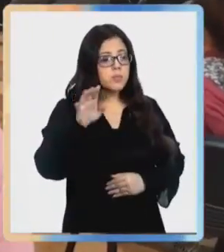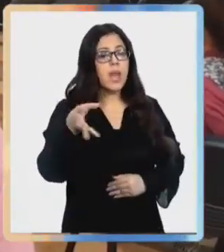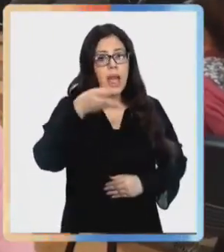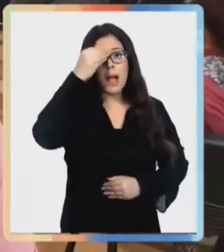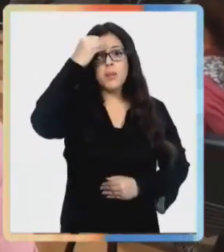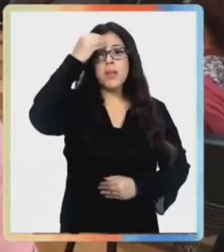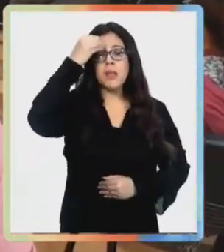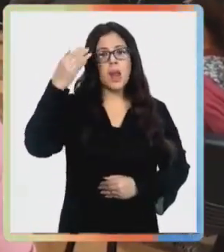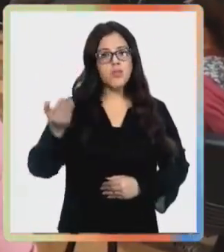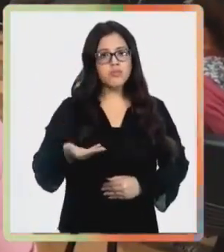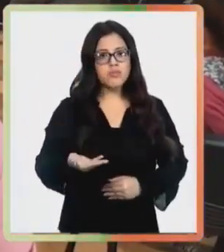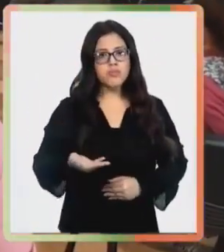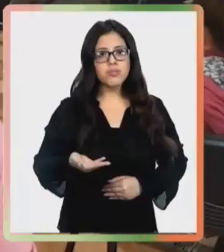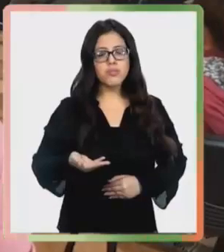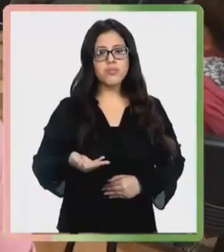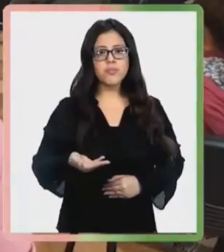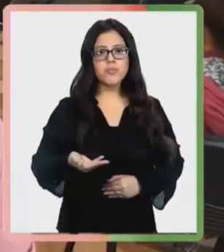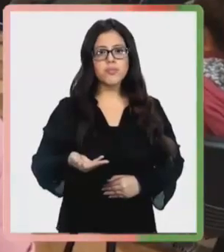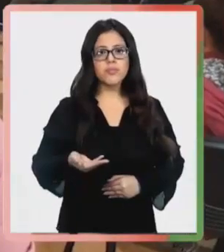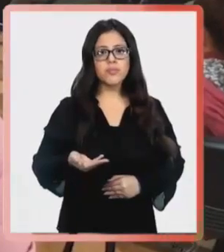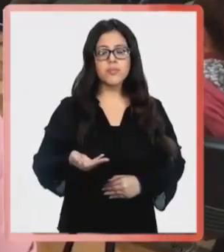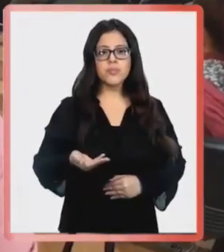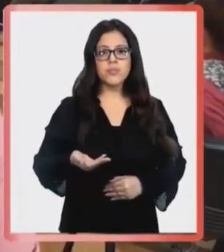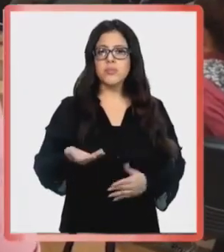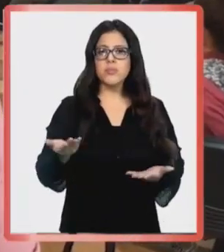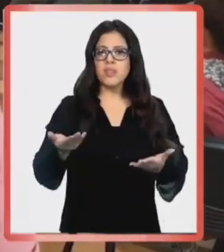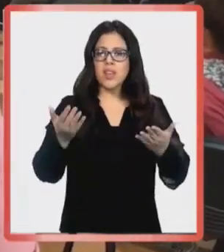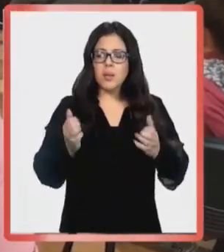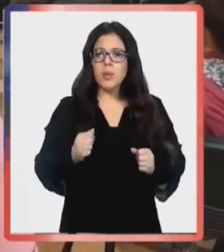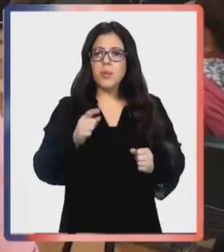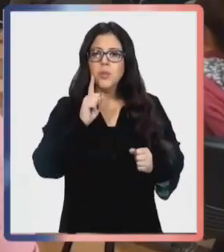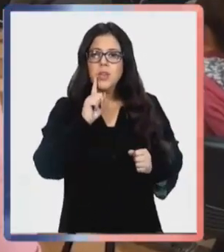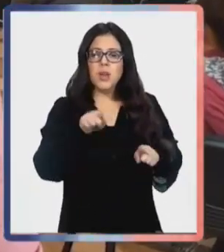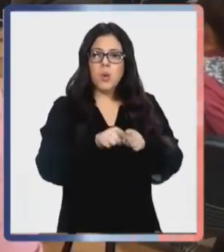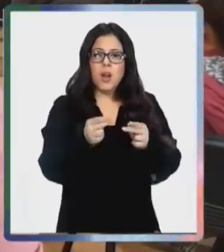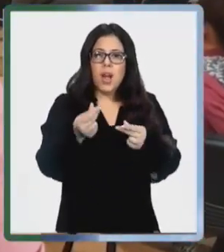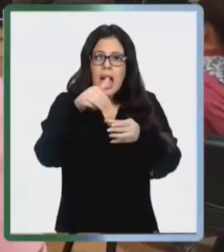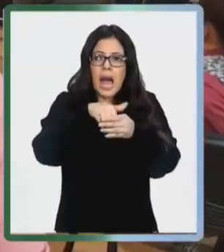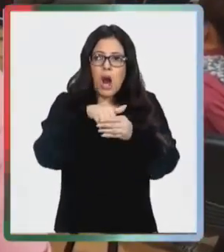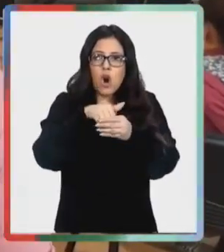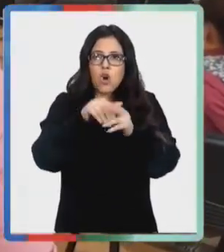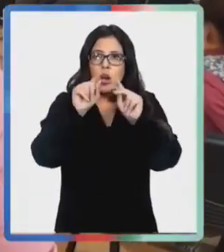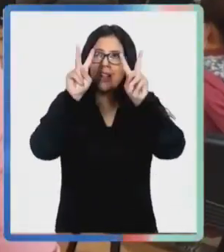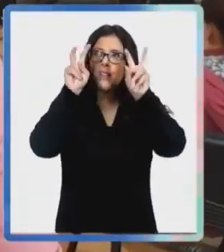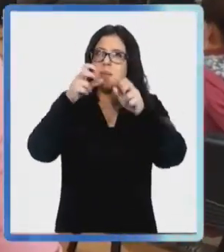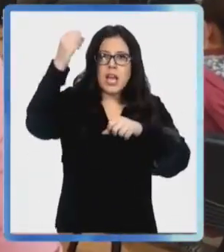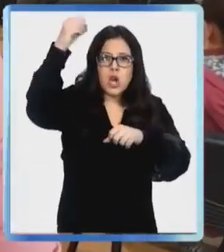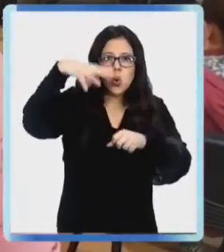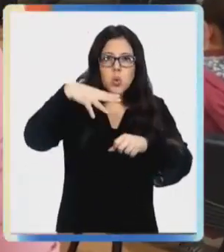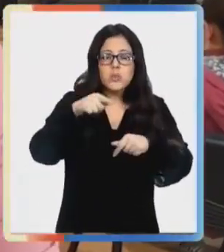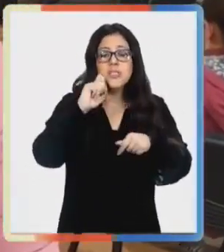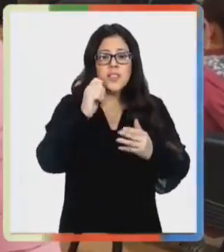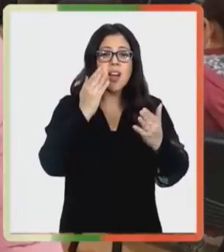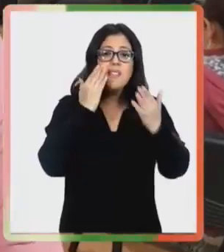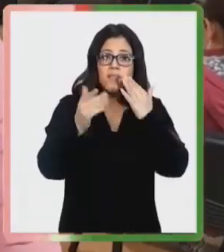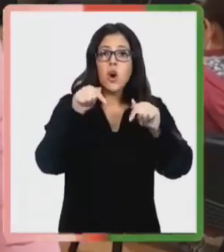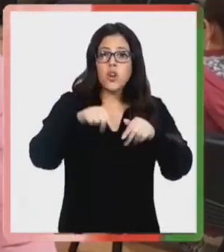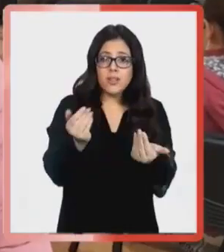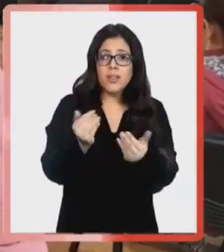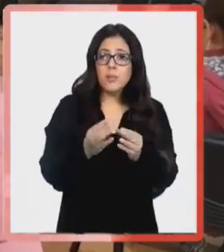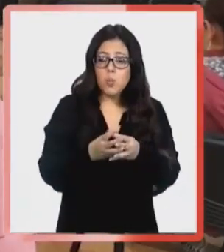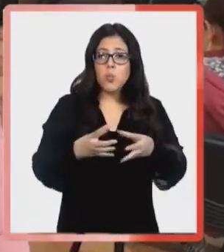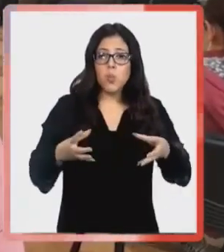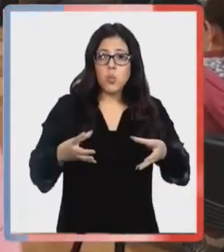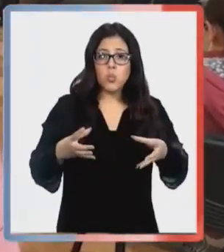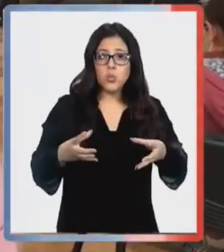podemos tener como ahorro de energía, que es un beneficio que hoy en día lo necesitamos mucho, y para